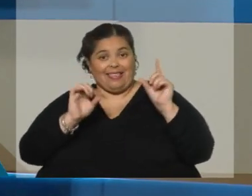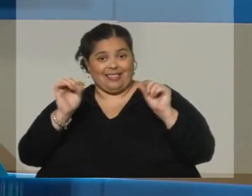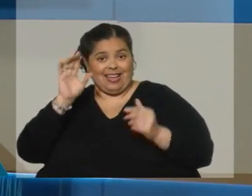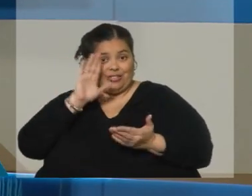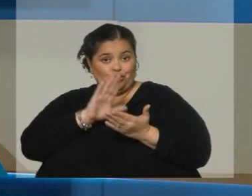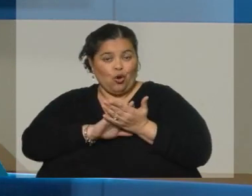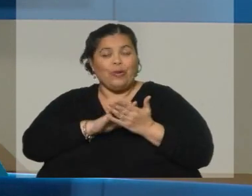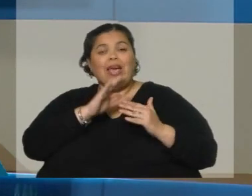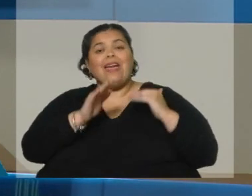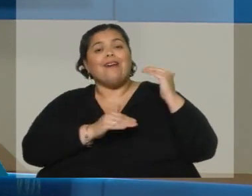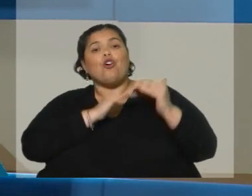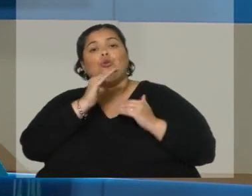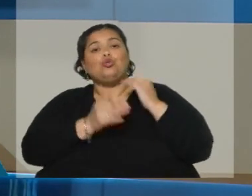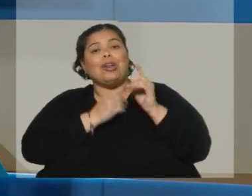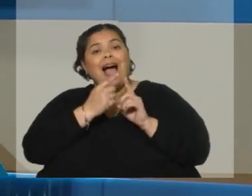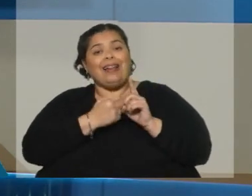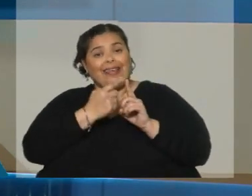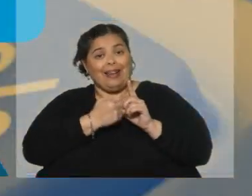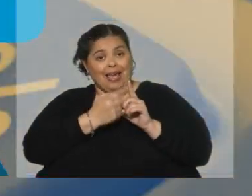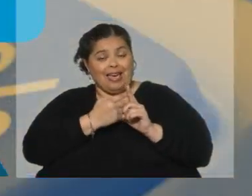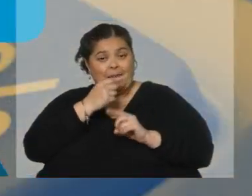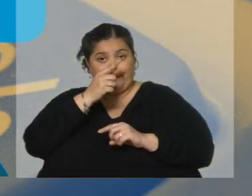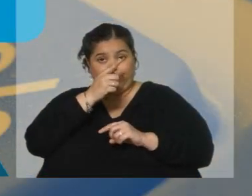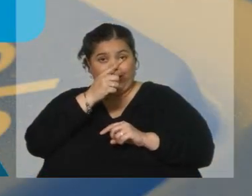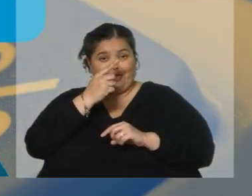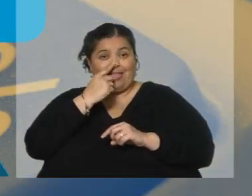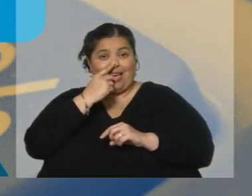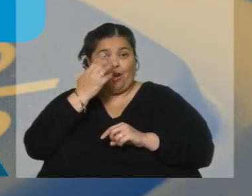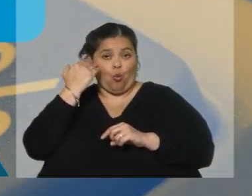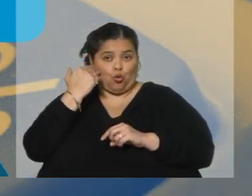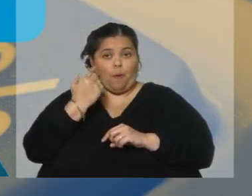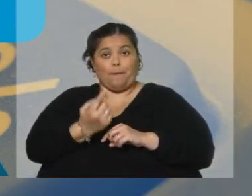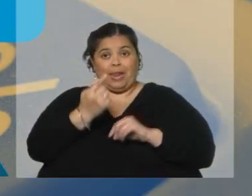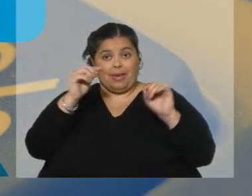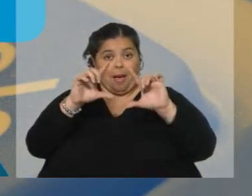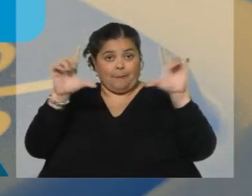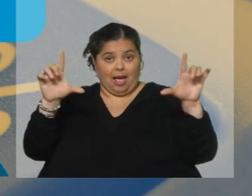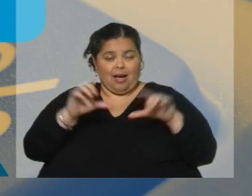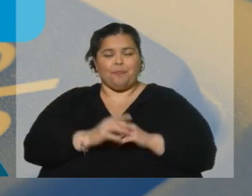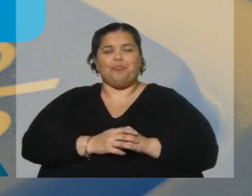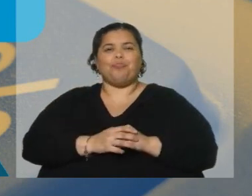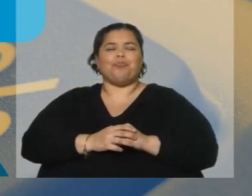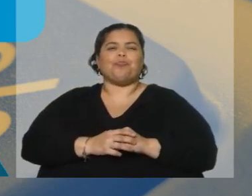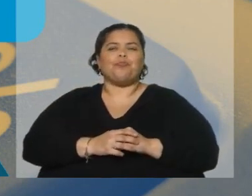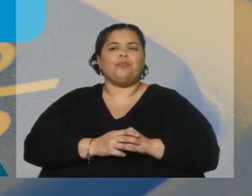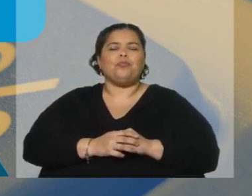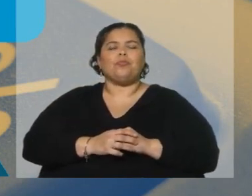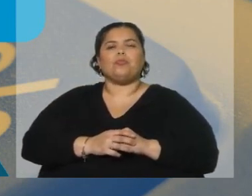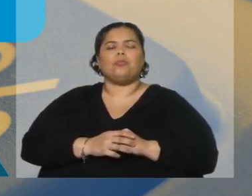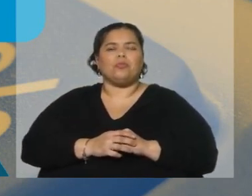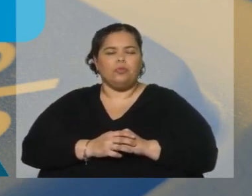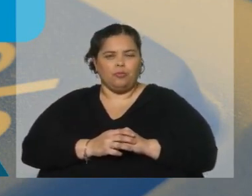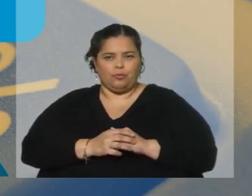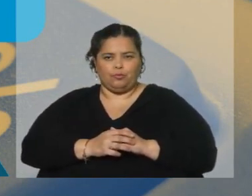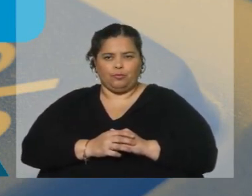evolución de los alquileres en el mes de junio. Veamos la primera placa, ahí la tenemos. Atención, antes que pasar a los